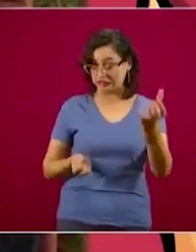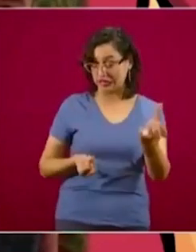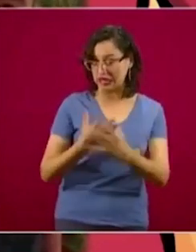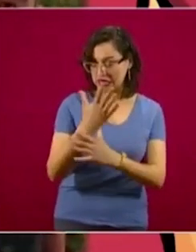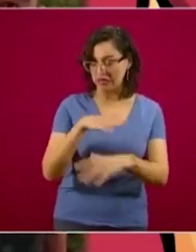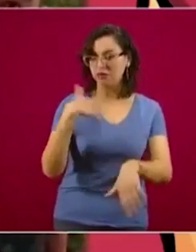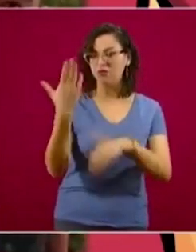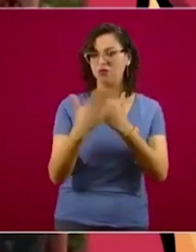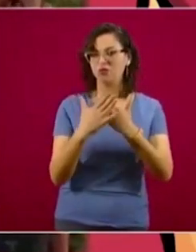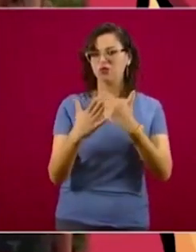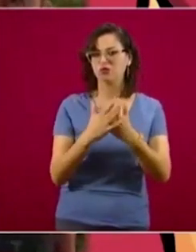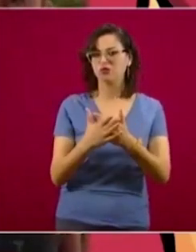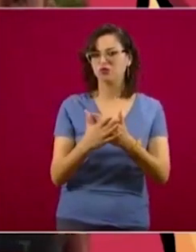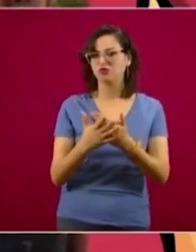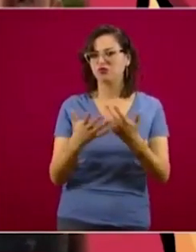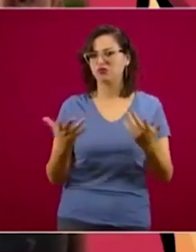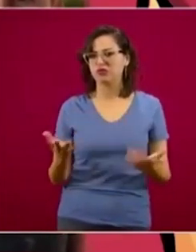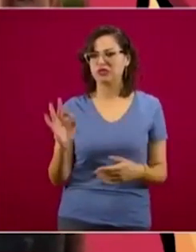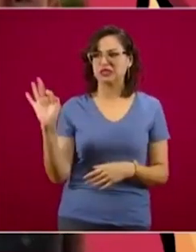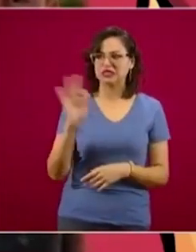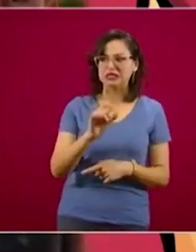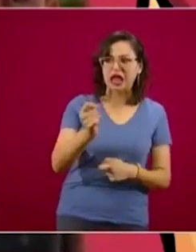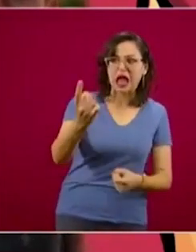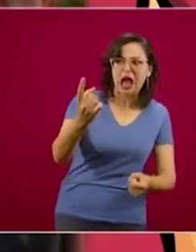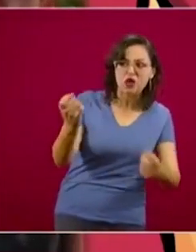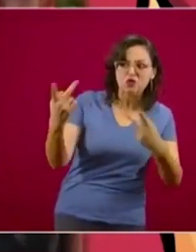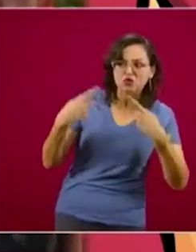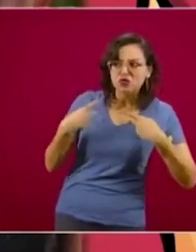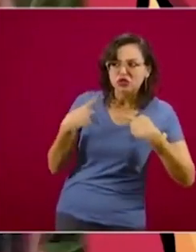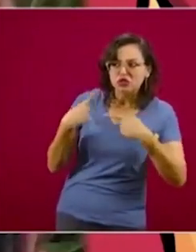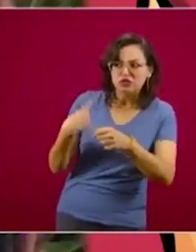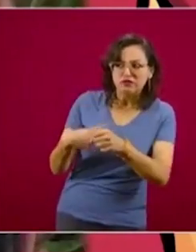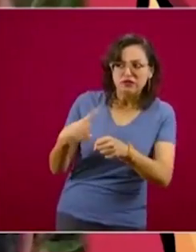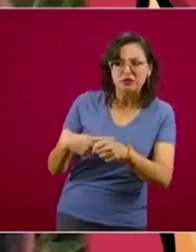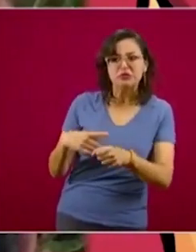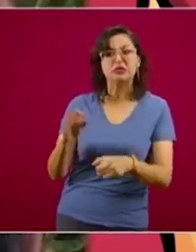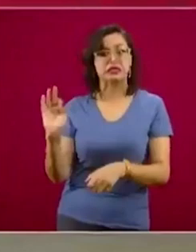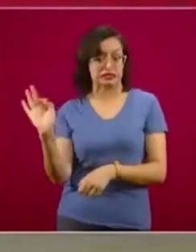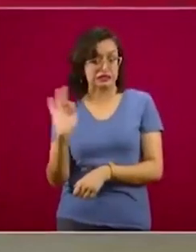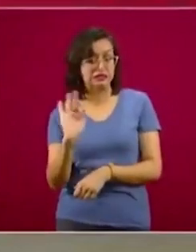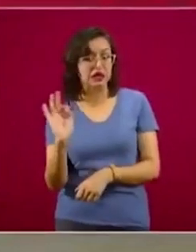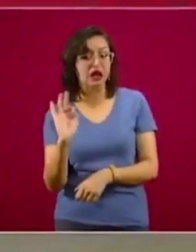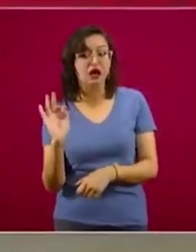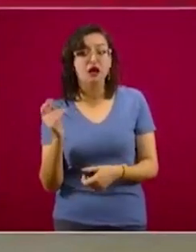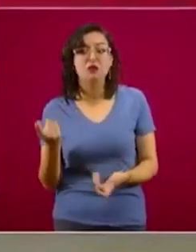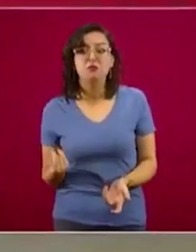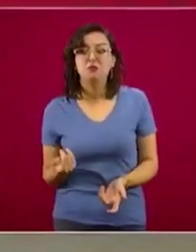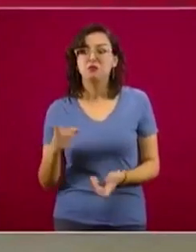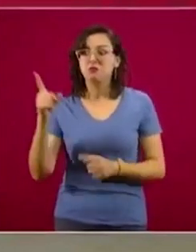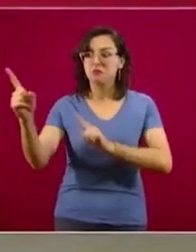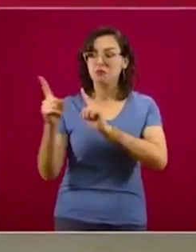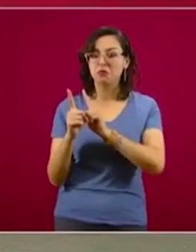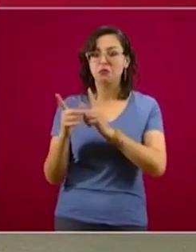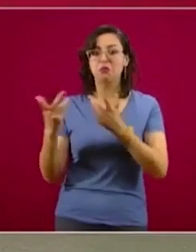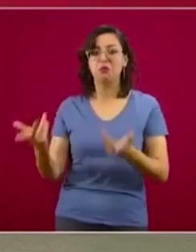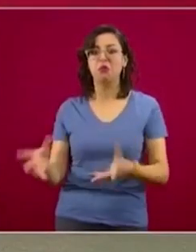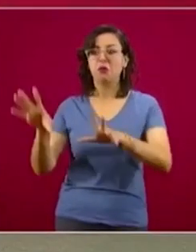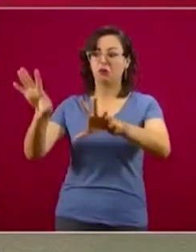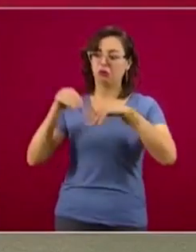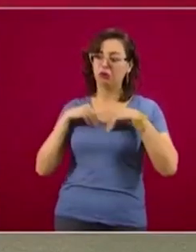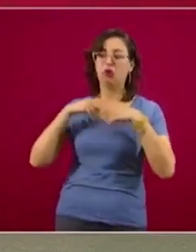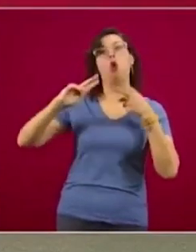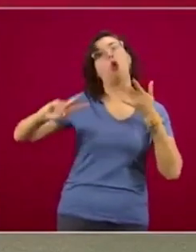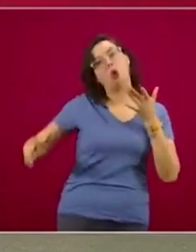vamos a saber si no queda un infectado de coronavirus? Está así ayer que era enfermo y todo vuelve a empezar.